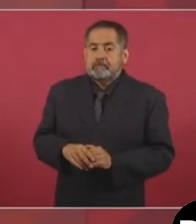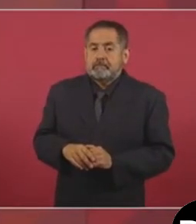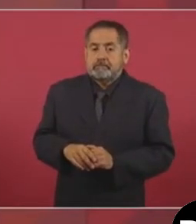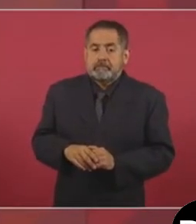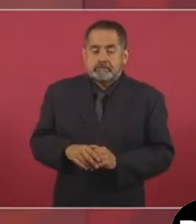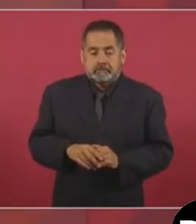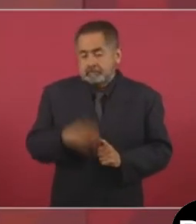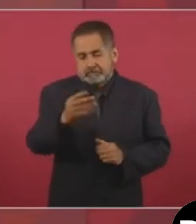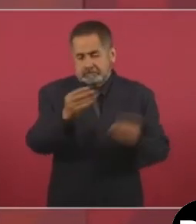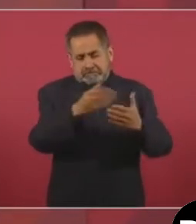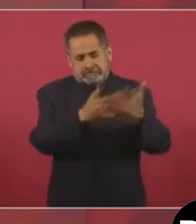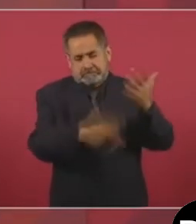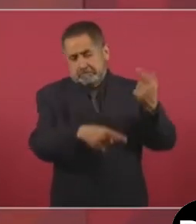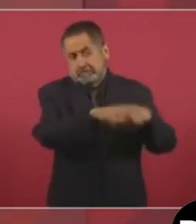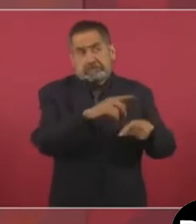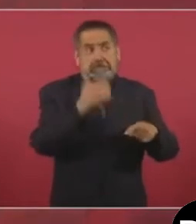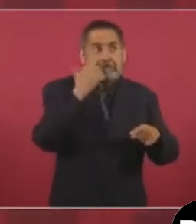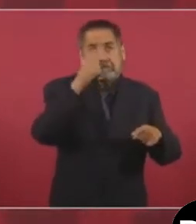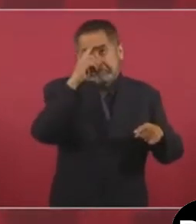Sí, muchos, muchos,